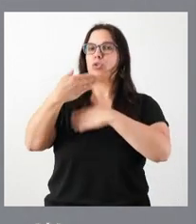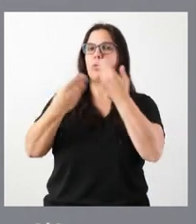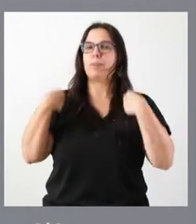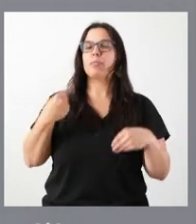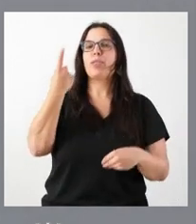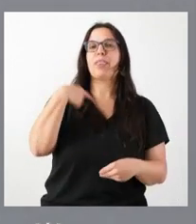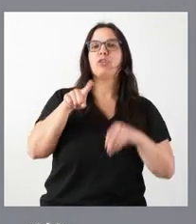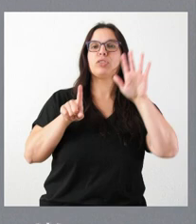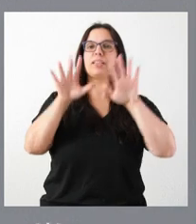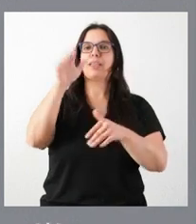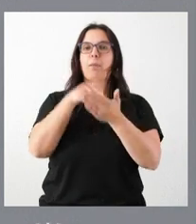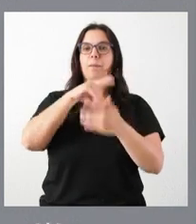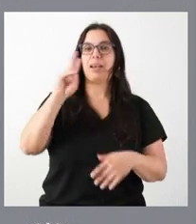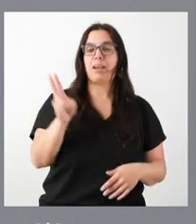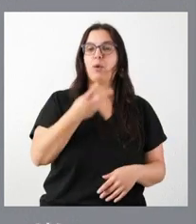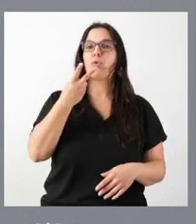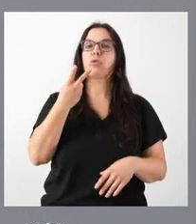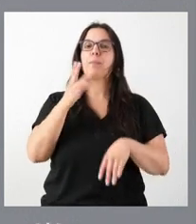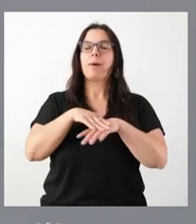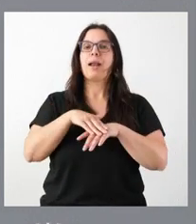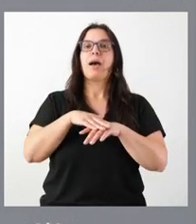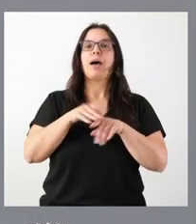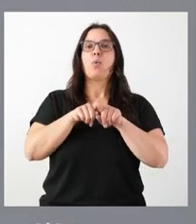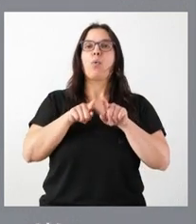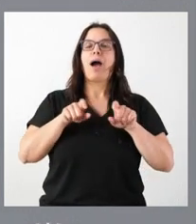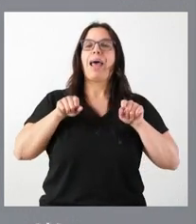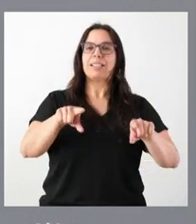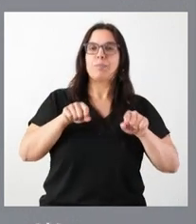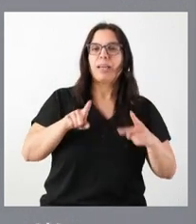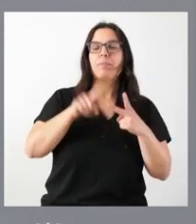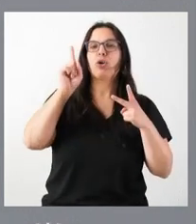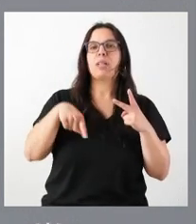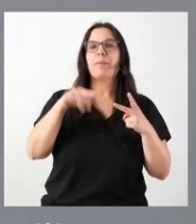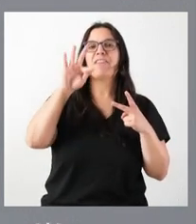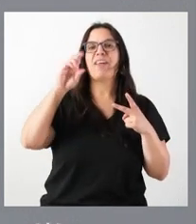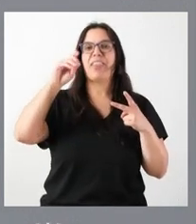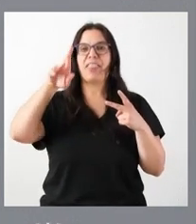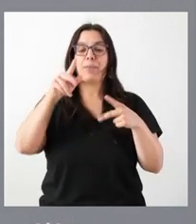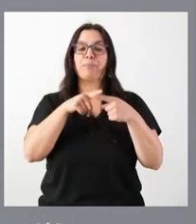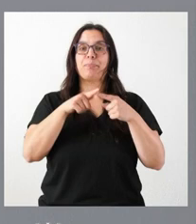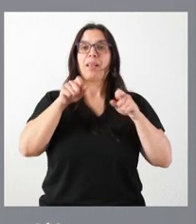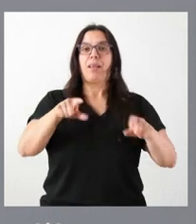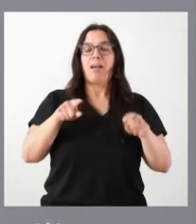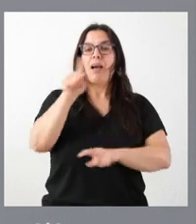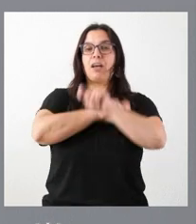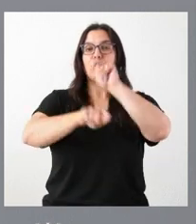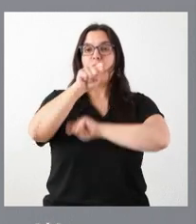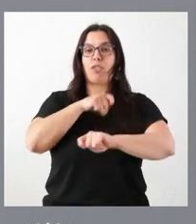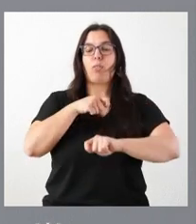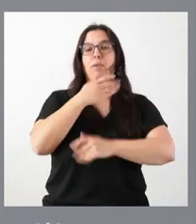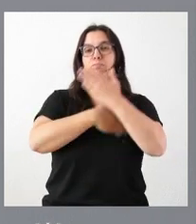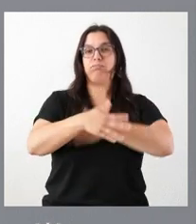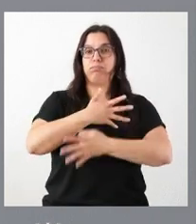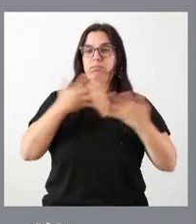165.000 euros en esta ocasión, tanto a Aspaín como a FEDER. Aspaín, la Asociación de Paraplégicos y Grandes Minus Válidos de